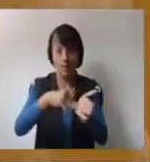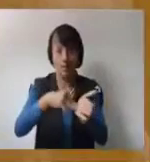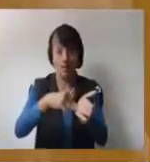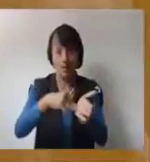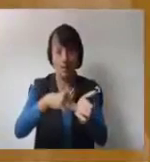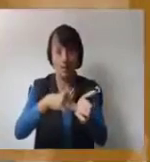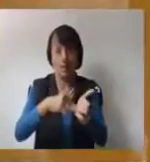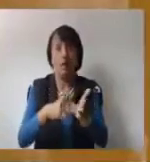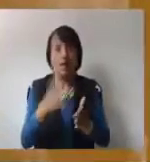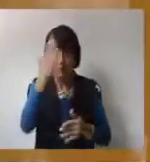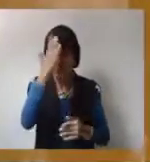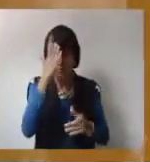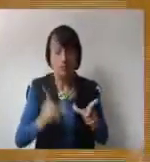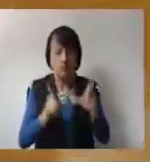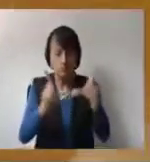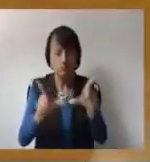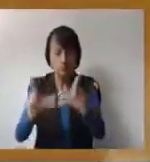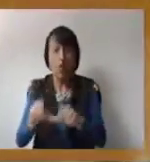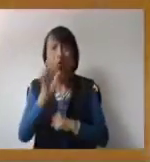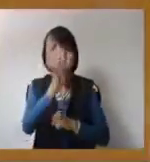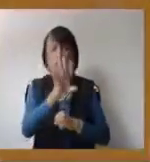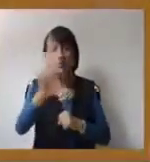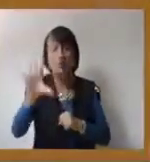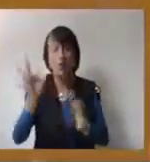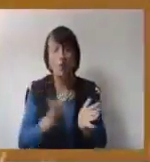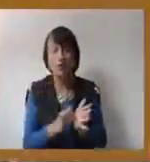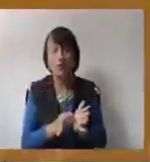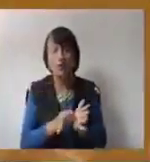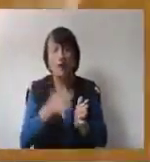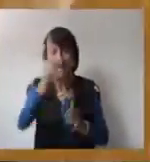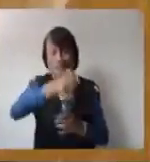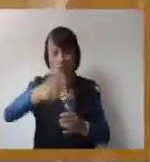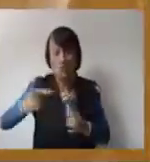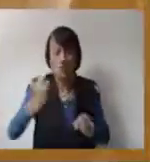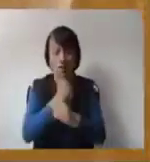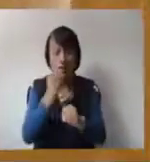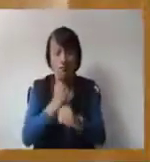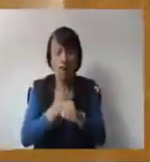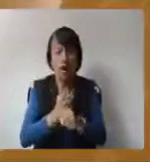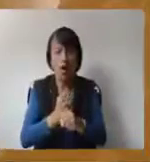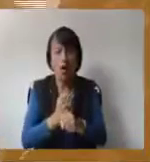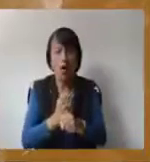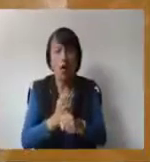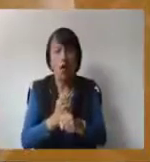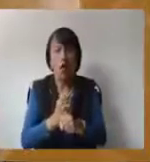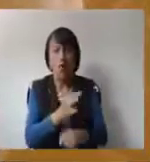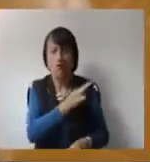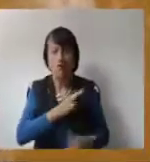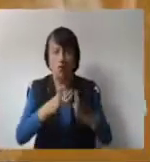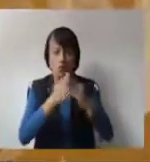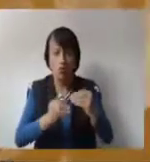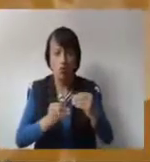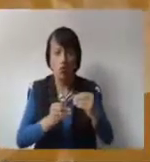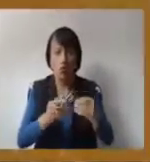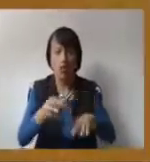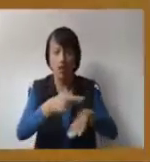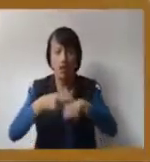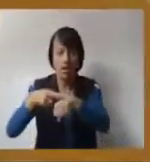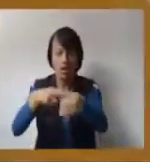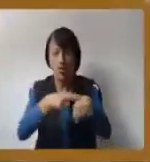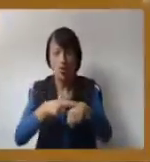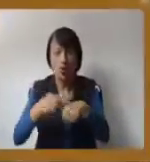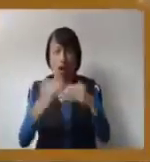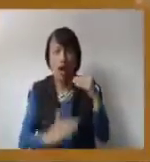El gobernador de Miranda, Enrique Capriles, reconoció la labor de 455 trabajadores de los entes descentralizados y